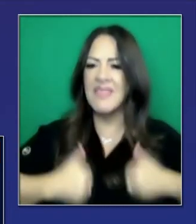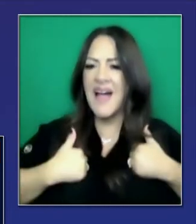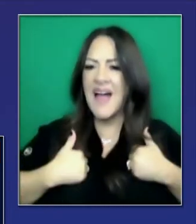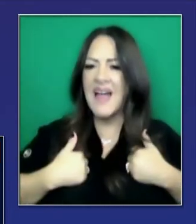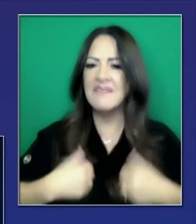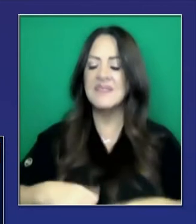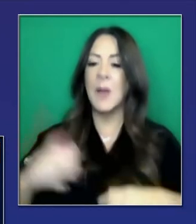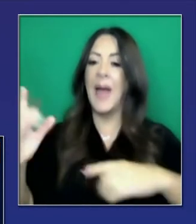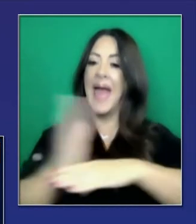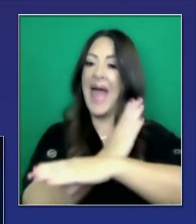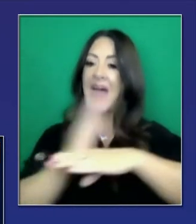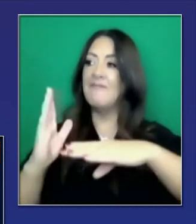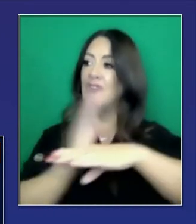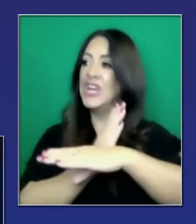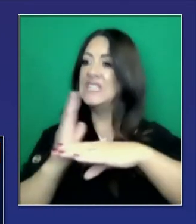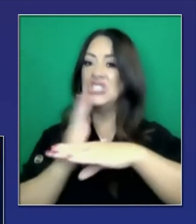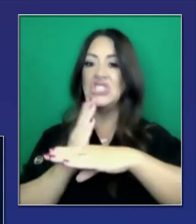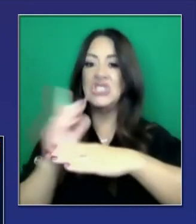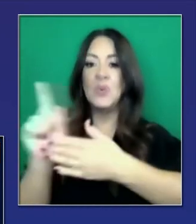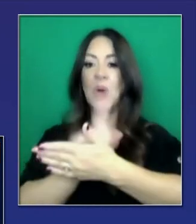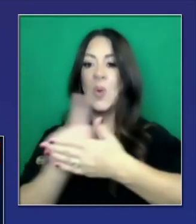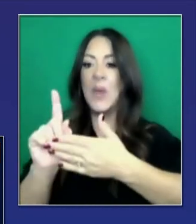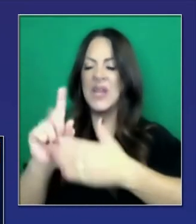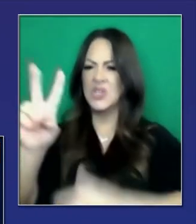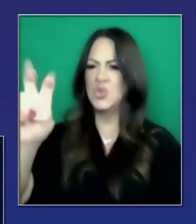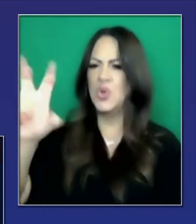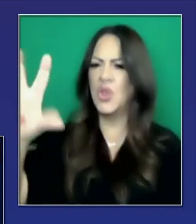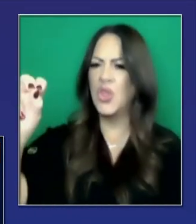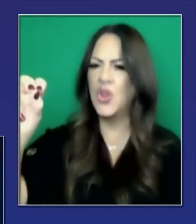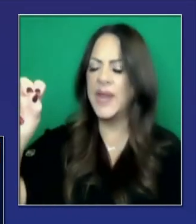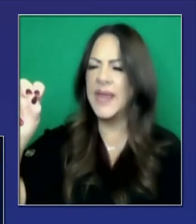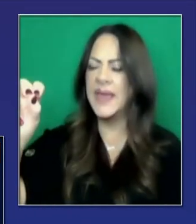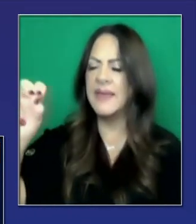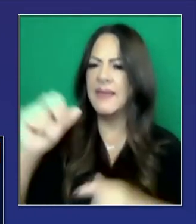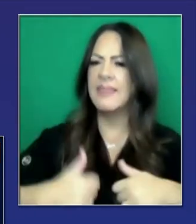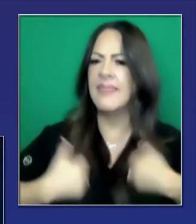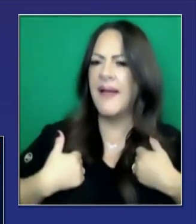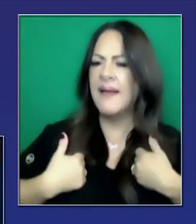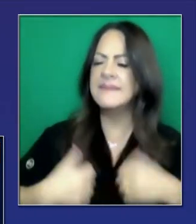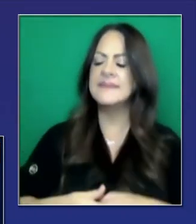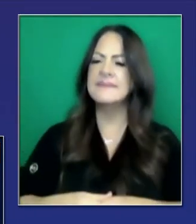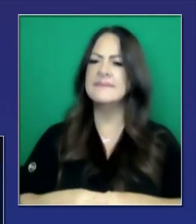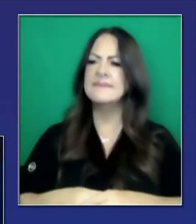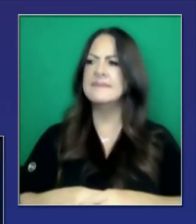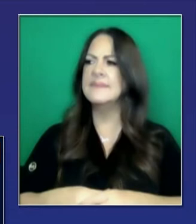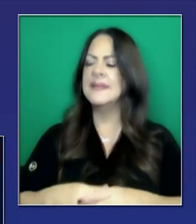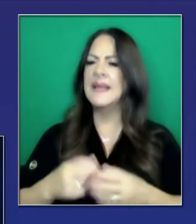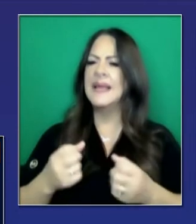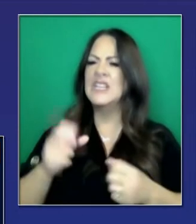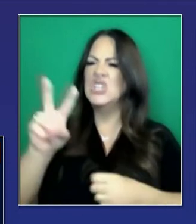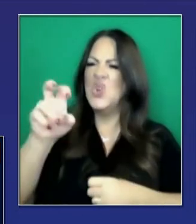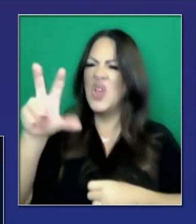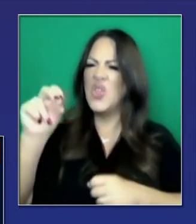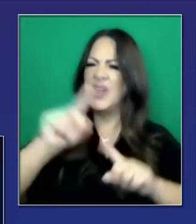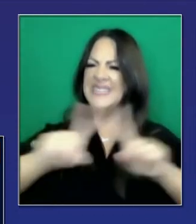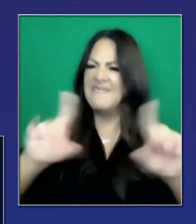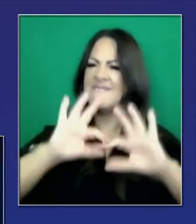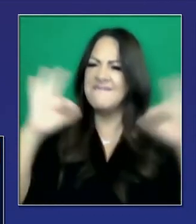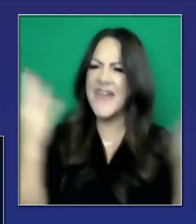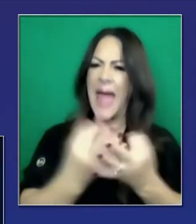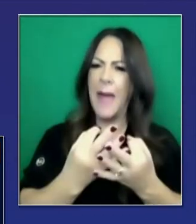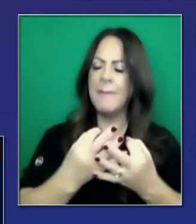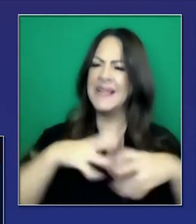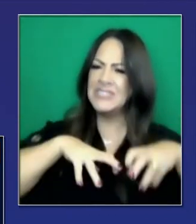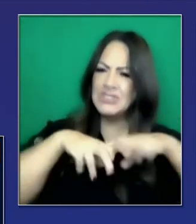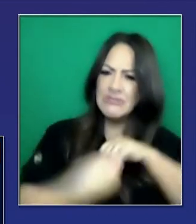que es un número promedio en los últimos siete días. Personas que han perdido su vida en promedio durante estos